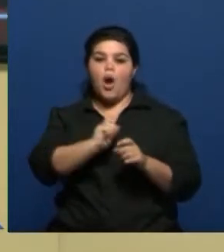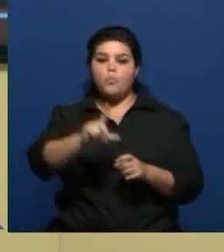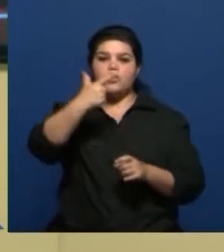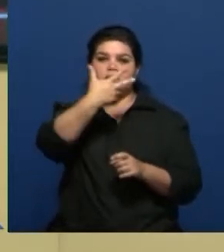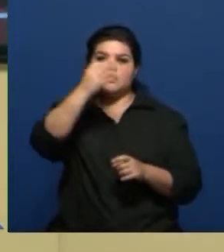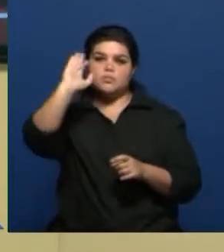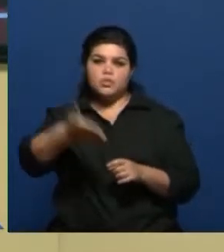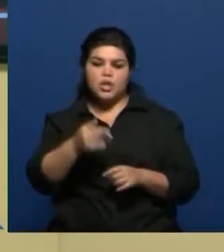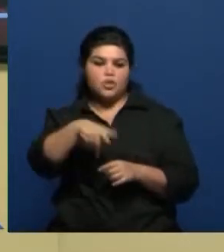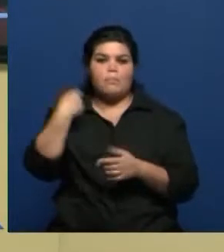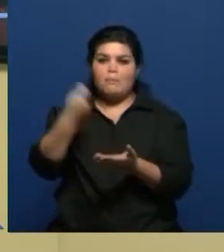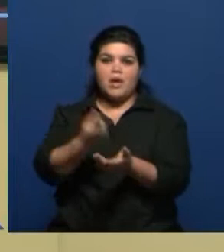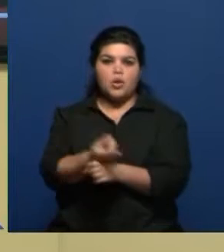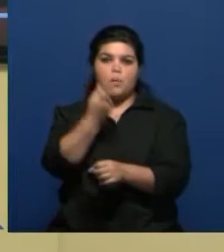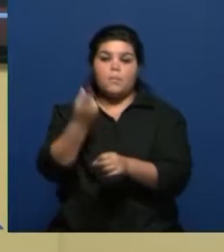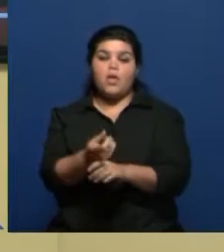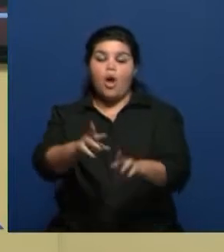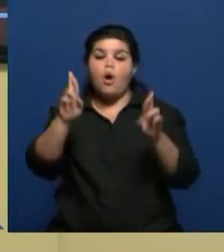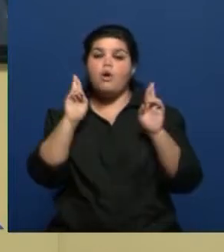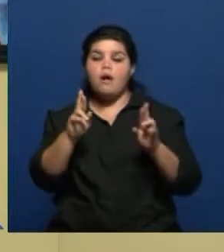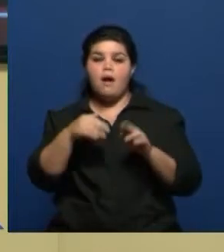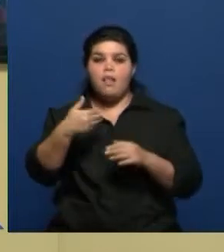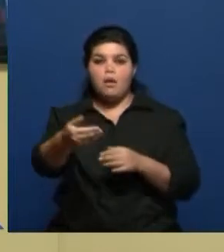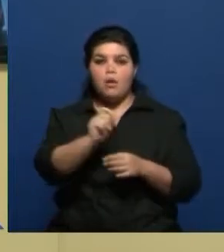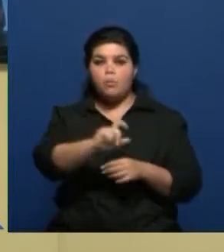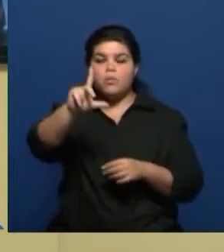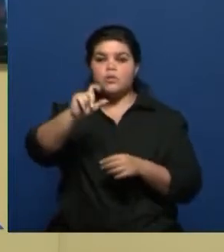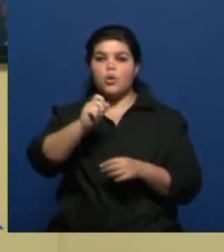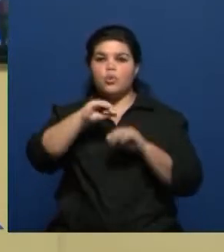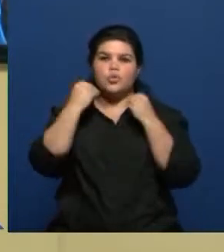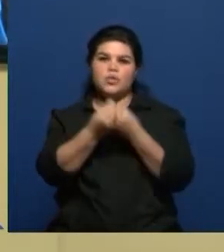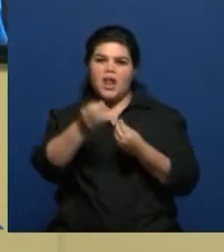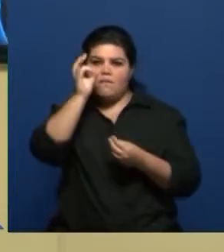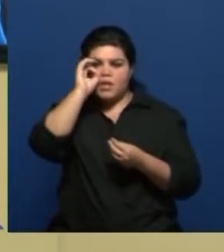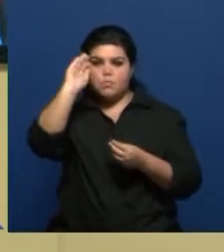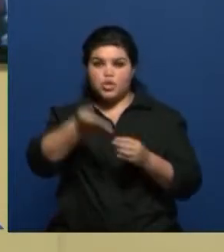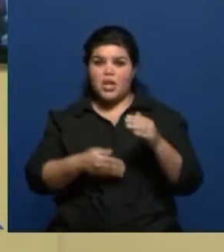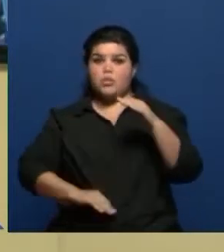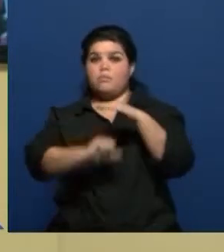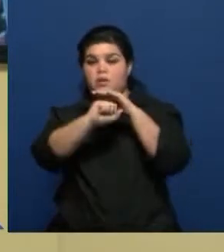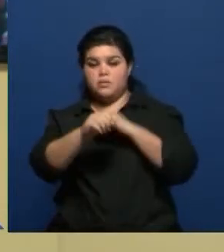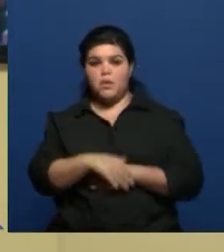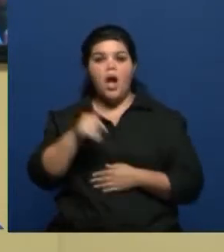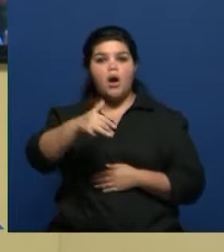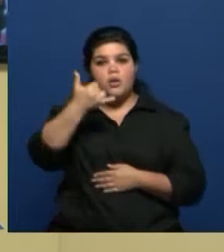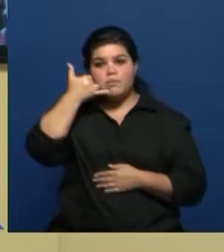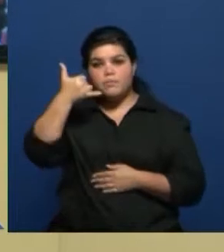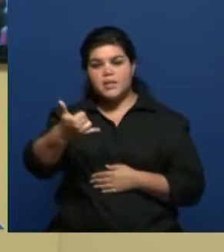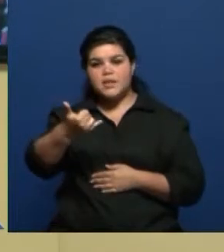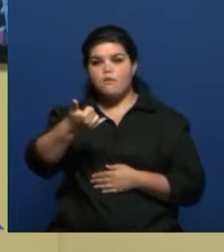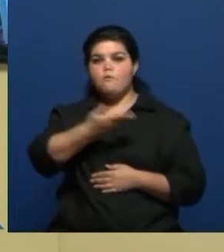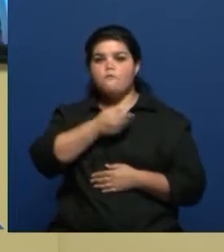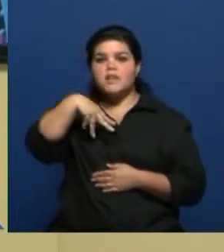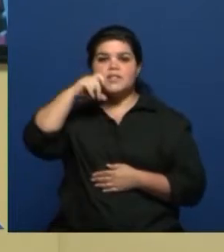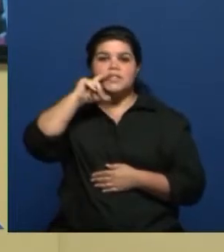35% y se espera que el ofrecimiento sea en torno al 20%. Estoy en comunicación telefónica con Francisca